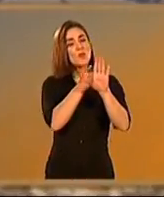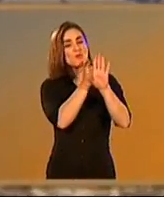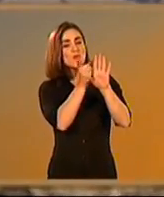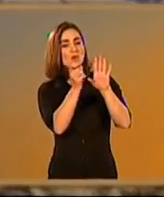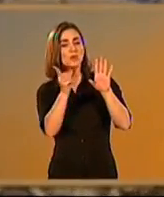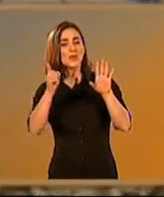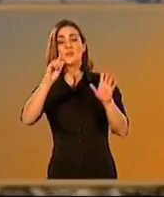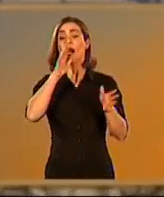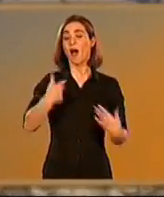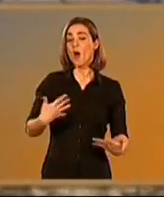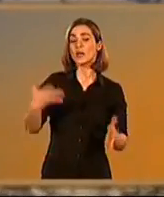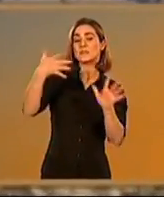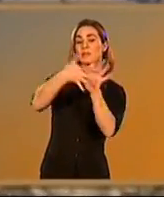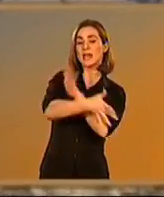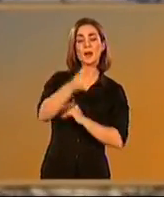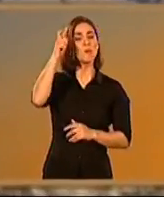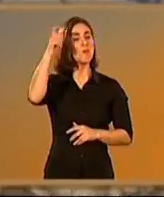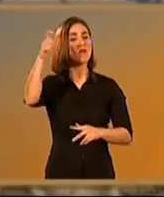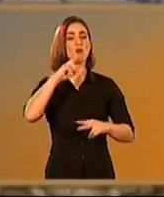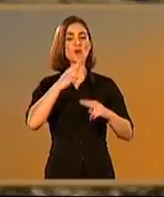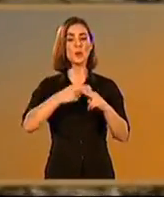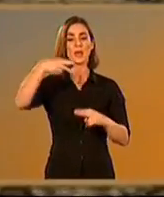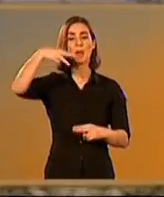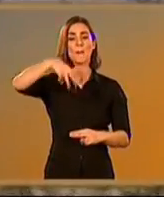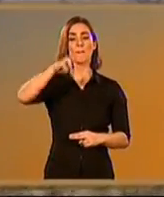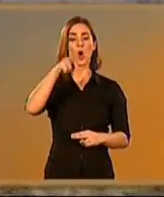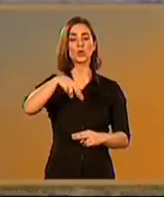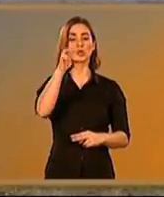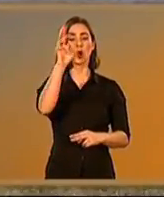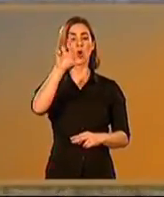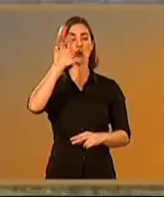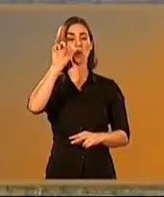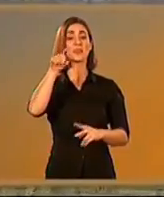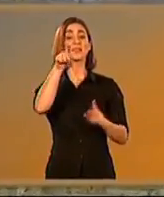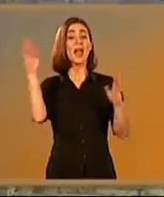Siguiendo nuestro camino hacia el sur, pasamos por el bello pueblo de Montoro.